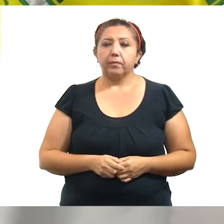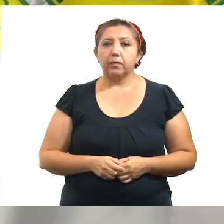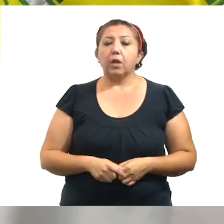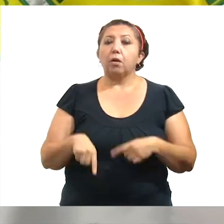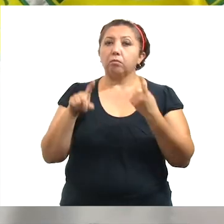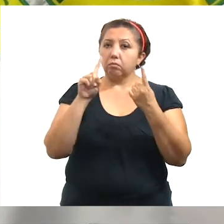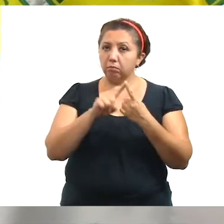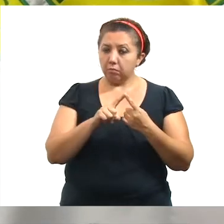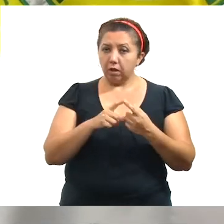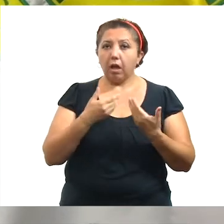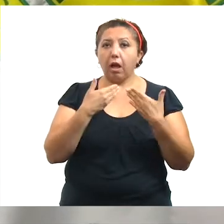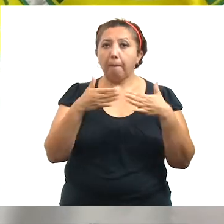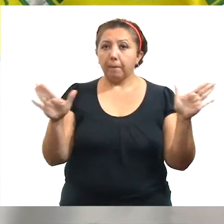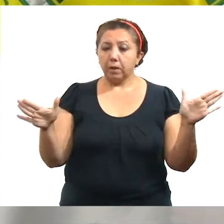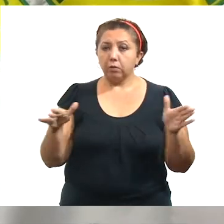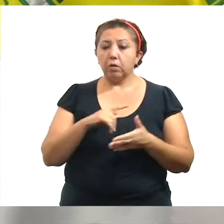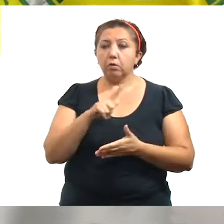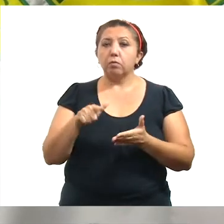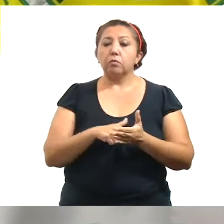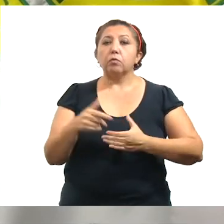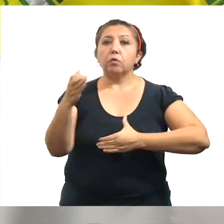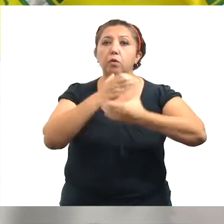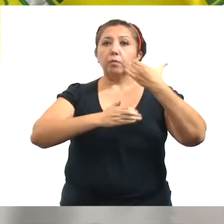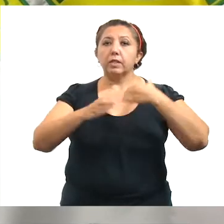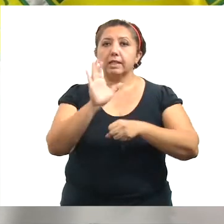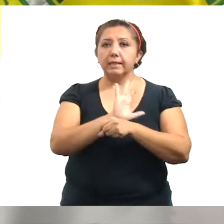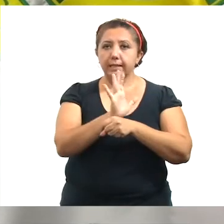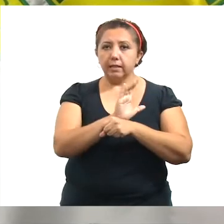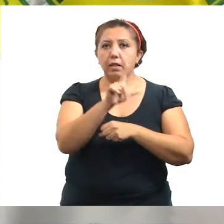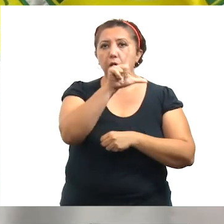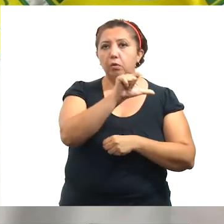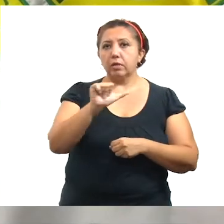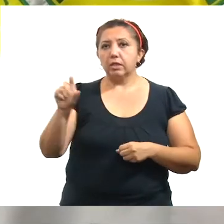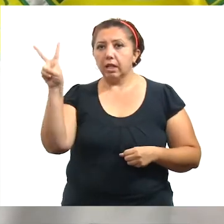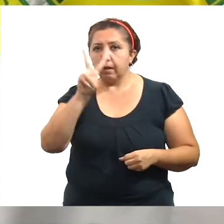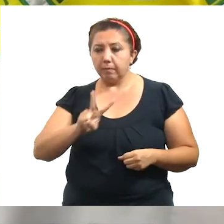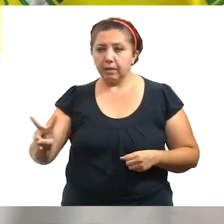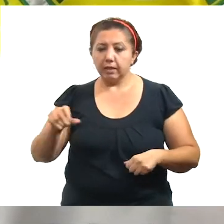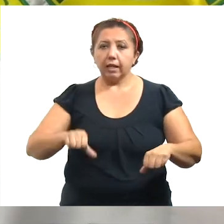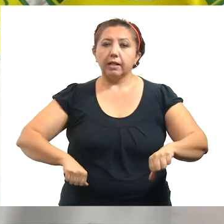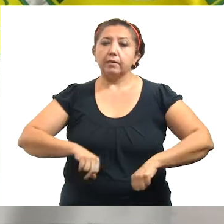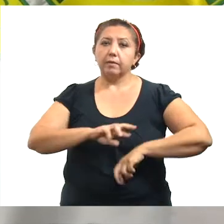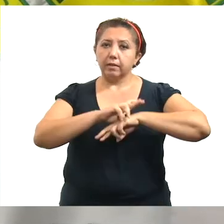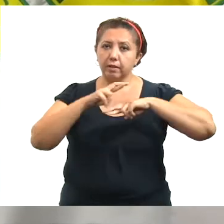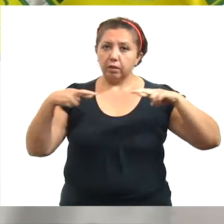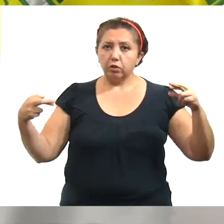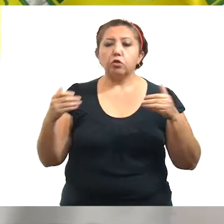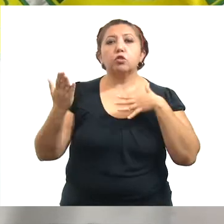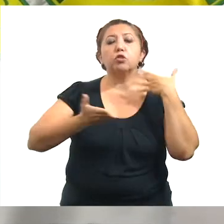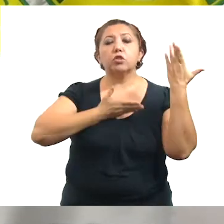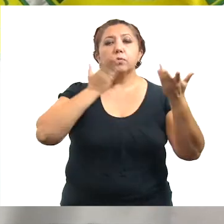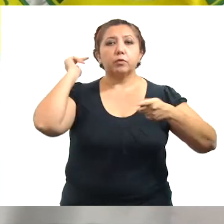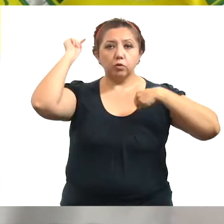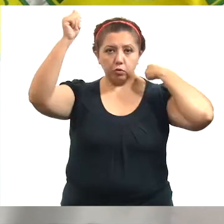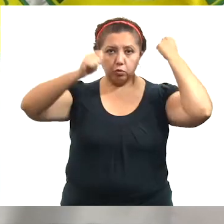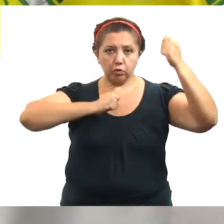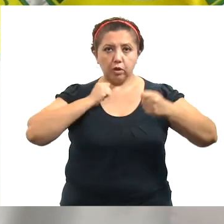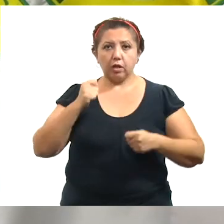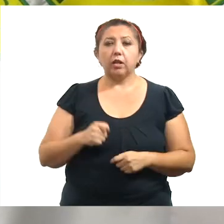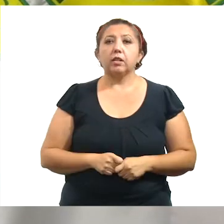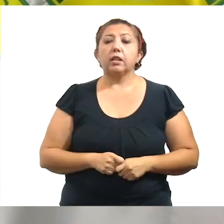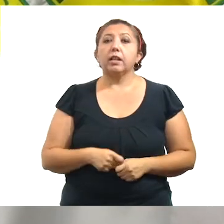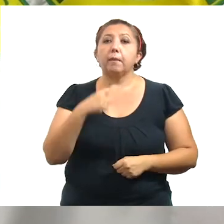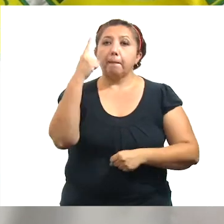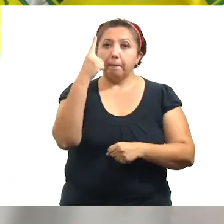Primera, apertura de centros comerciales y cines de lunes a viernes y actividades relacionadas con los servicios turísticos a